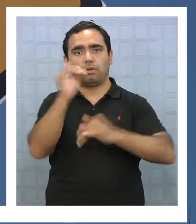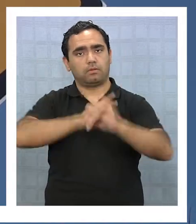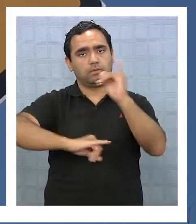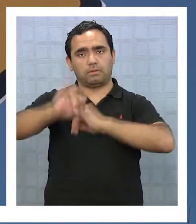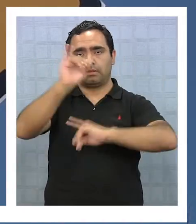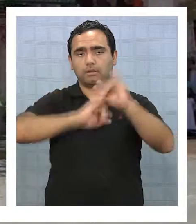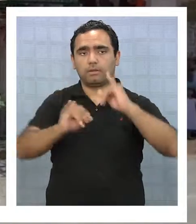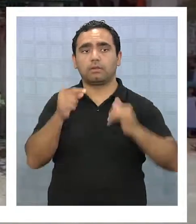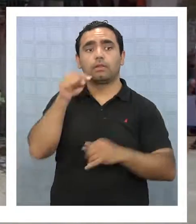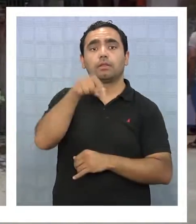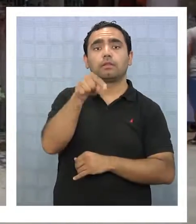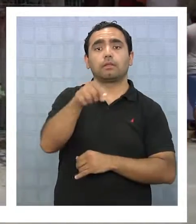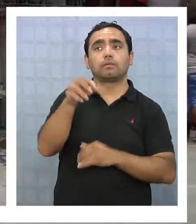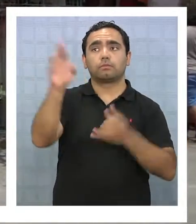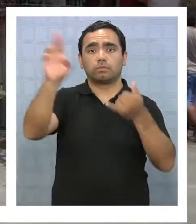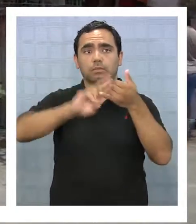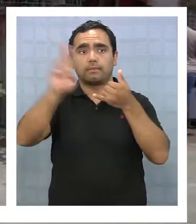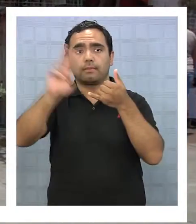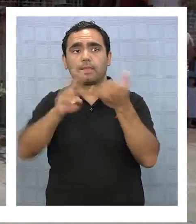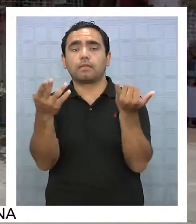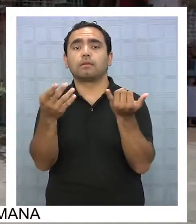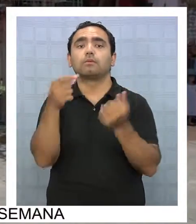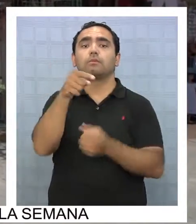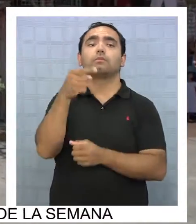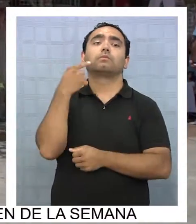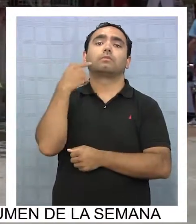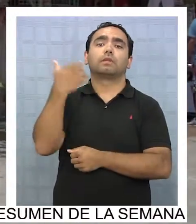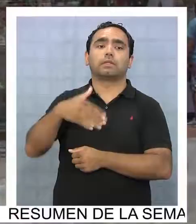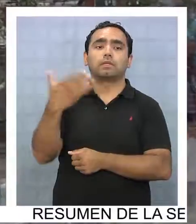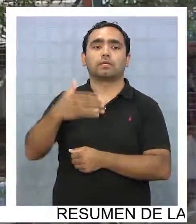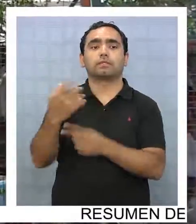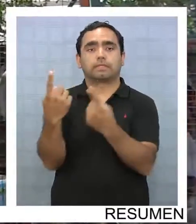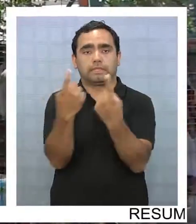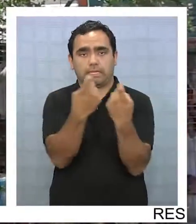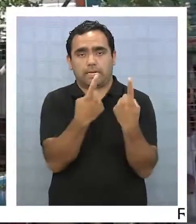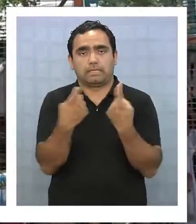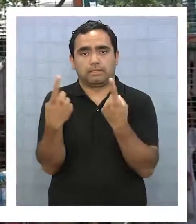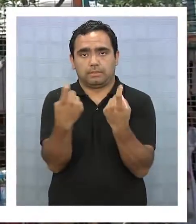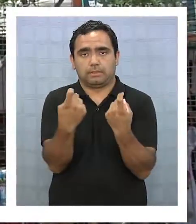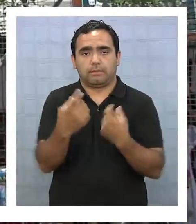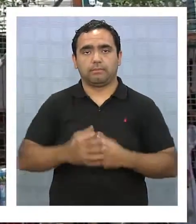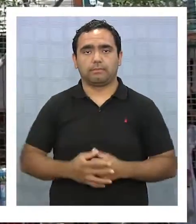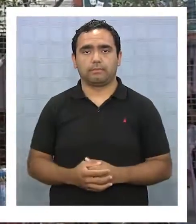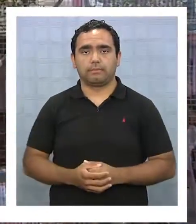indicando que este tipo de conexión, más que un lujo, se ha vuelto una necesidad.